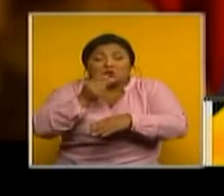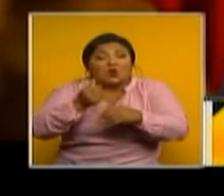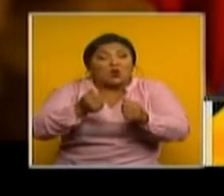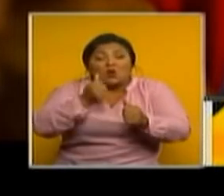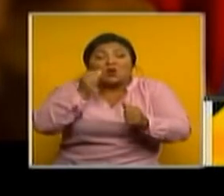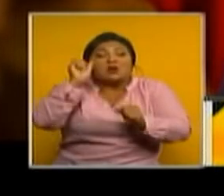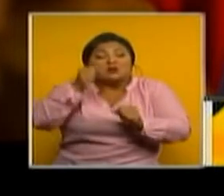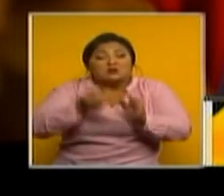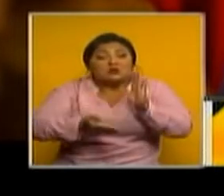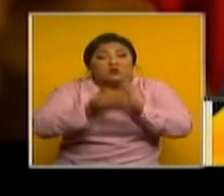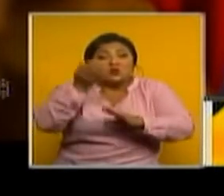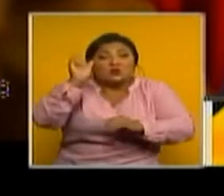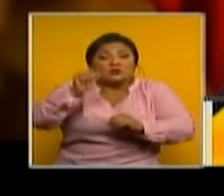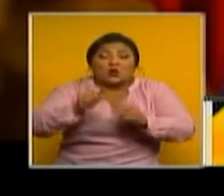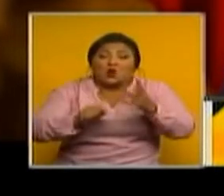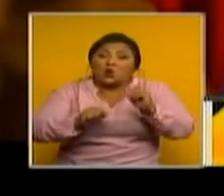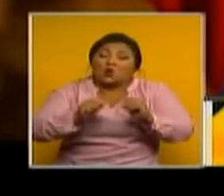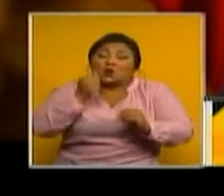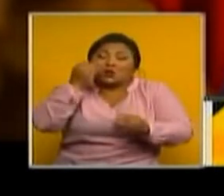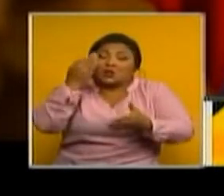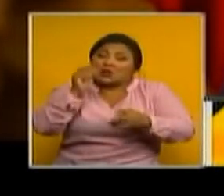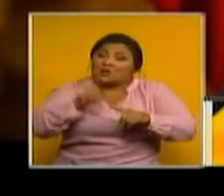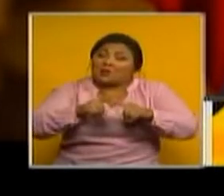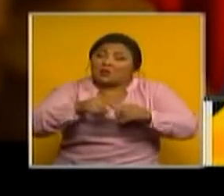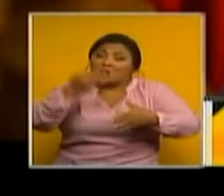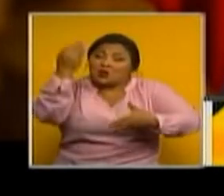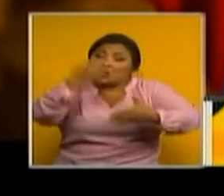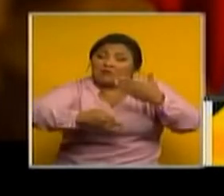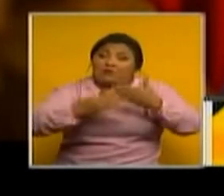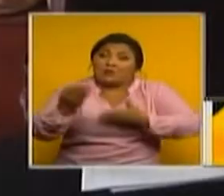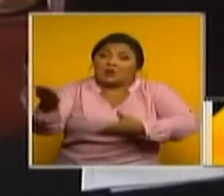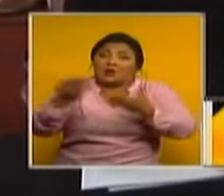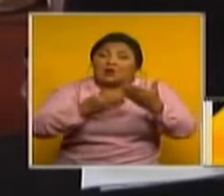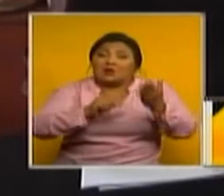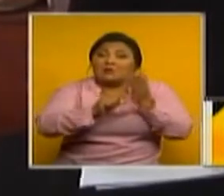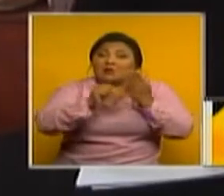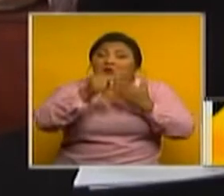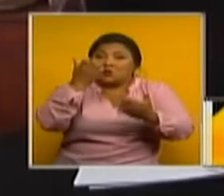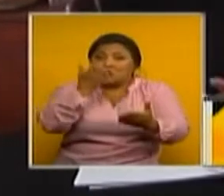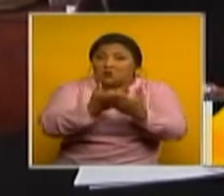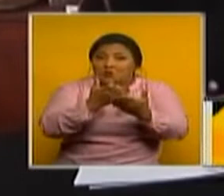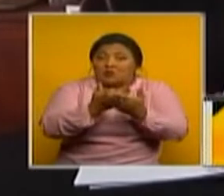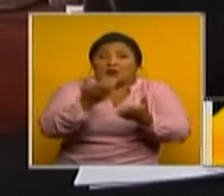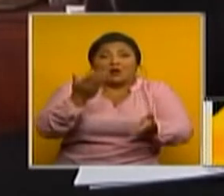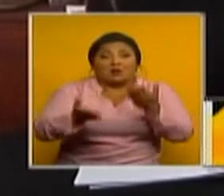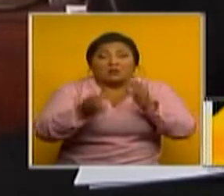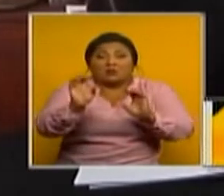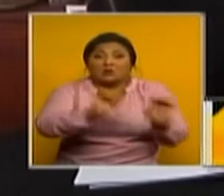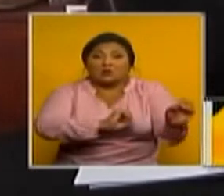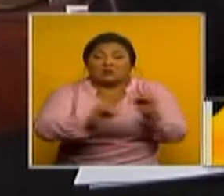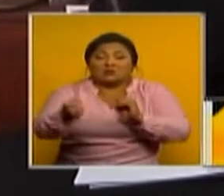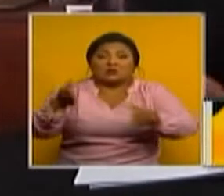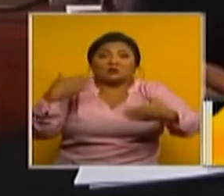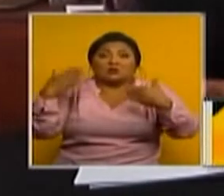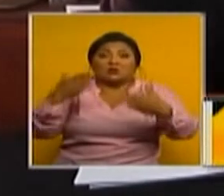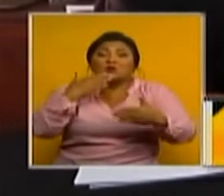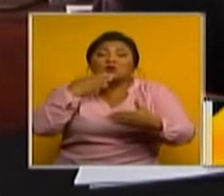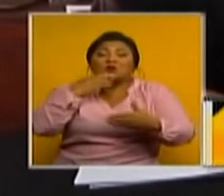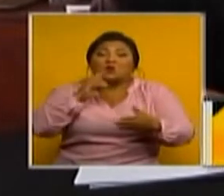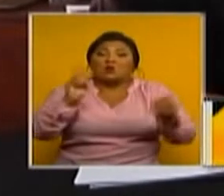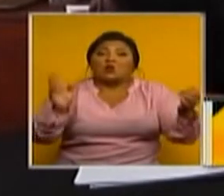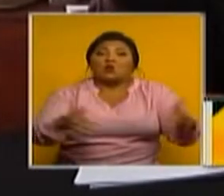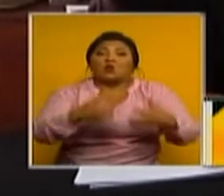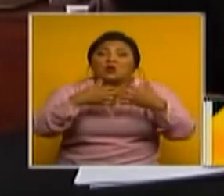si lo hacemos o no lo hacemos de acuerdo al informe que se nos dé por parte del Ministro de Economía. A pesar de ello, organizaciones políticas como Unidad